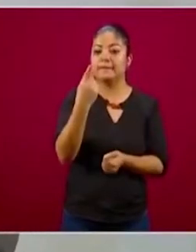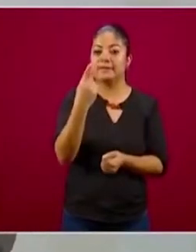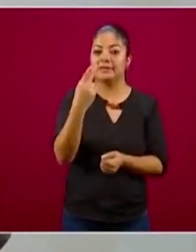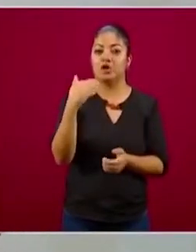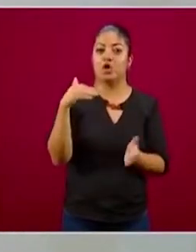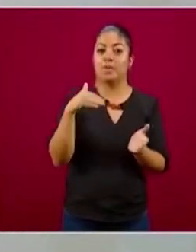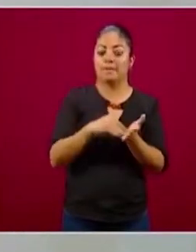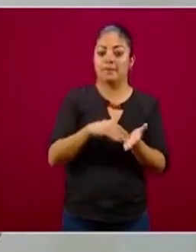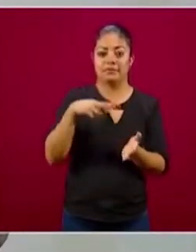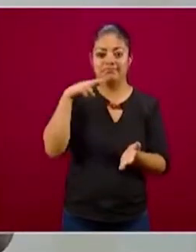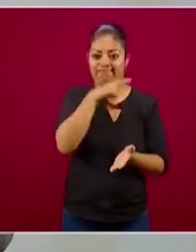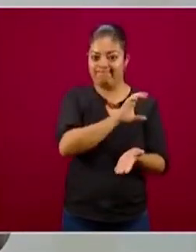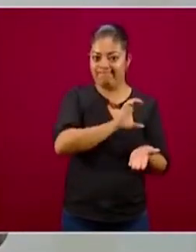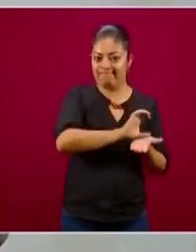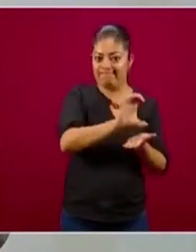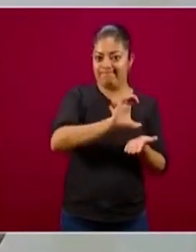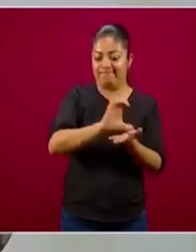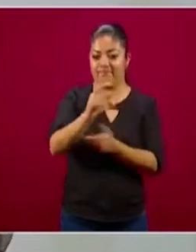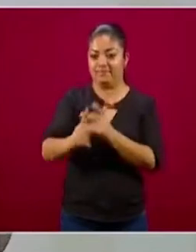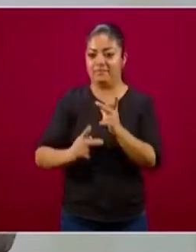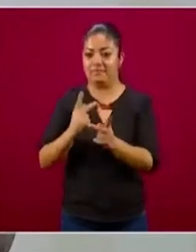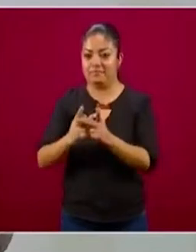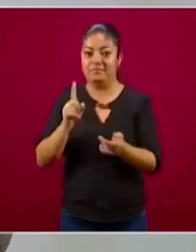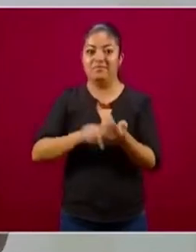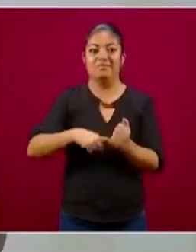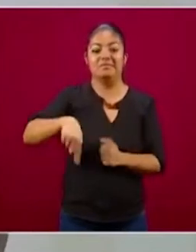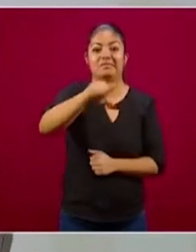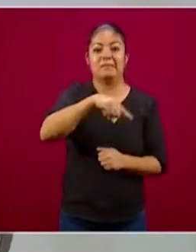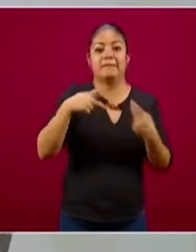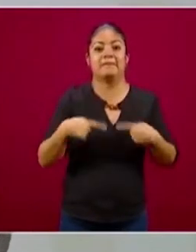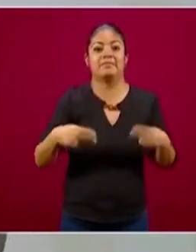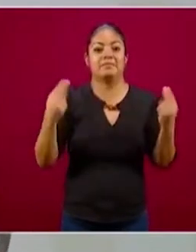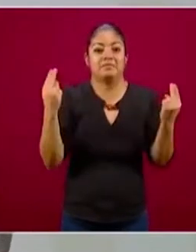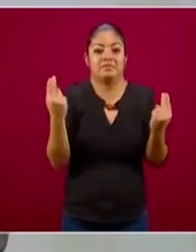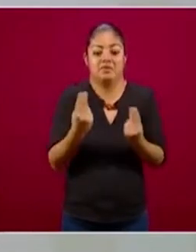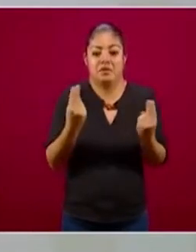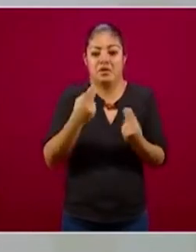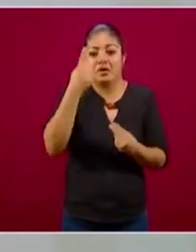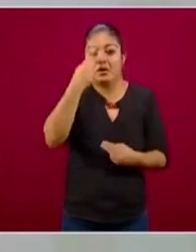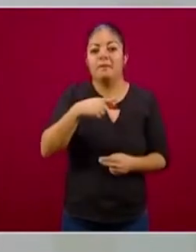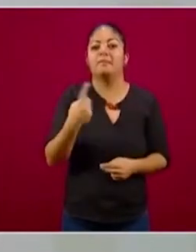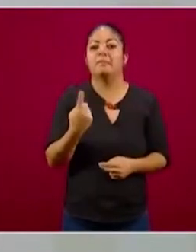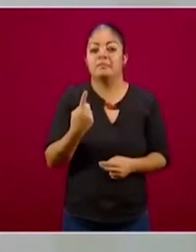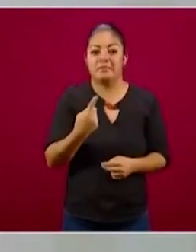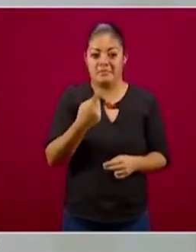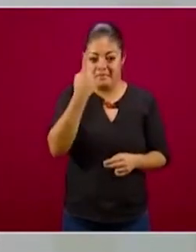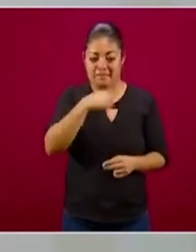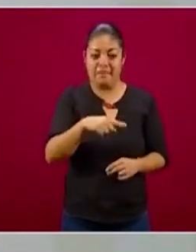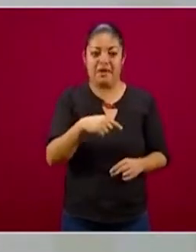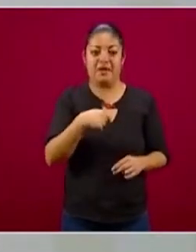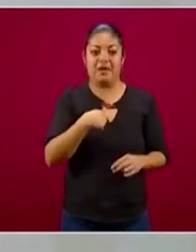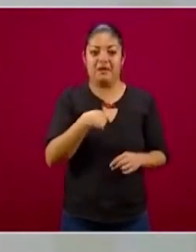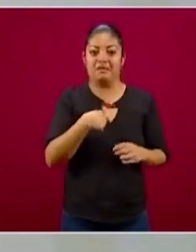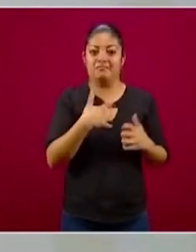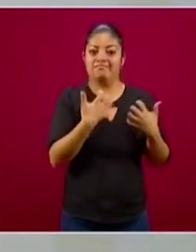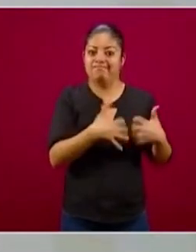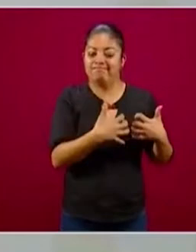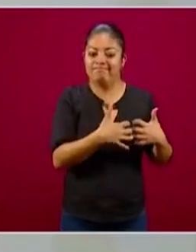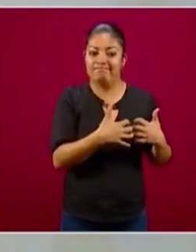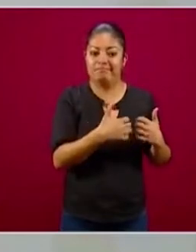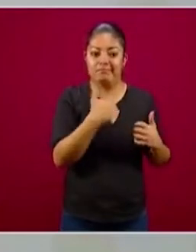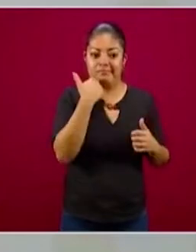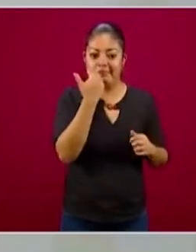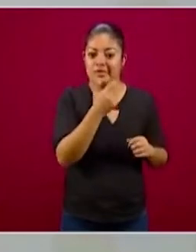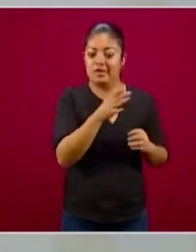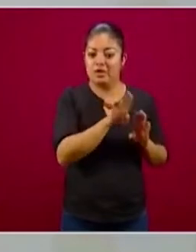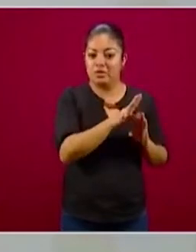de manera ágil, en un momento de enorme necesidad para sostener a los negocios, pero también deja una